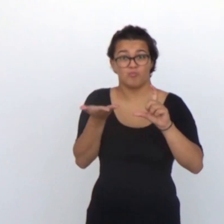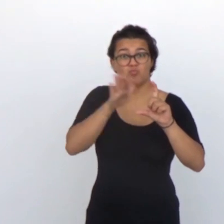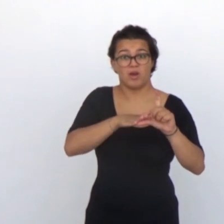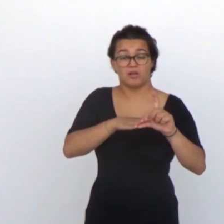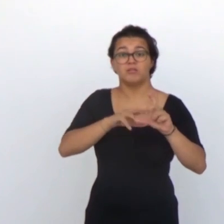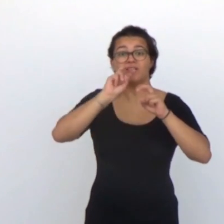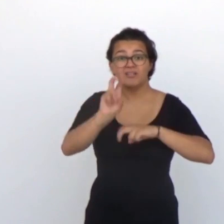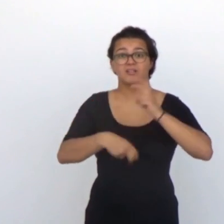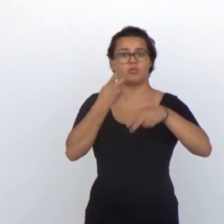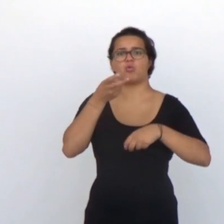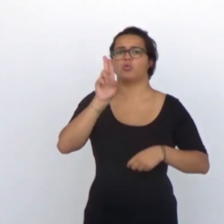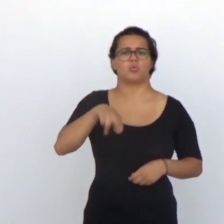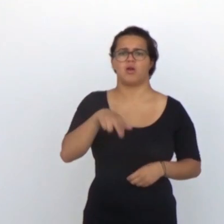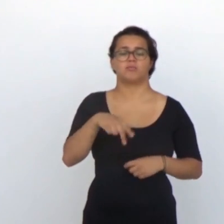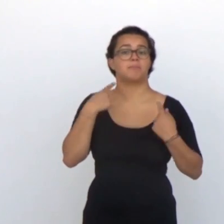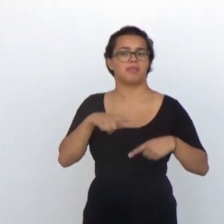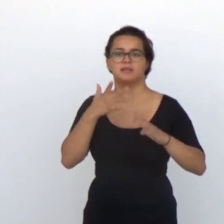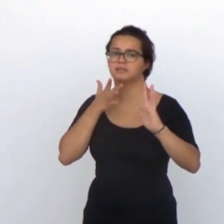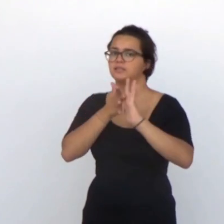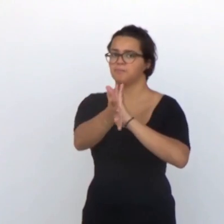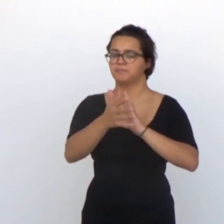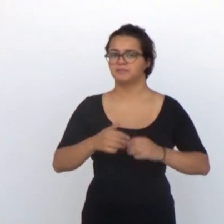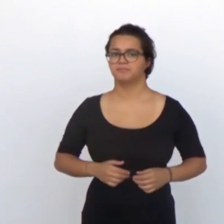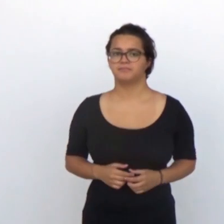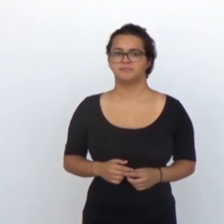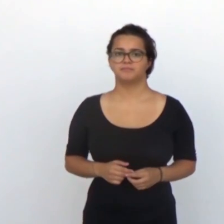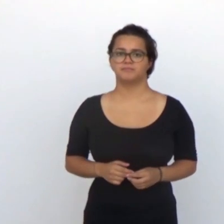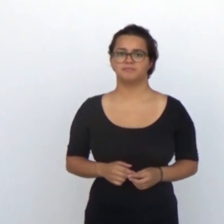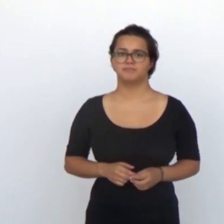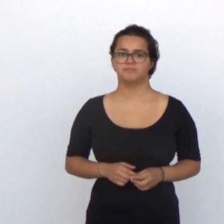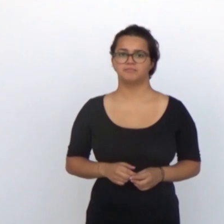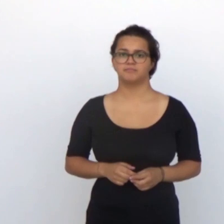ya nunca se regenera se pierde para siempre.